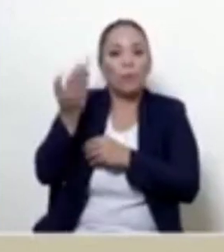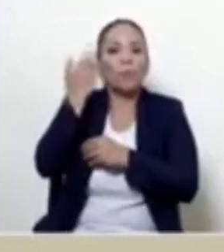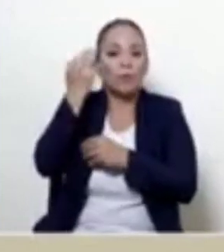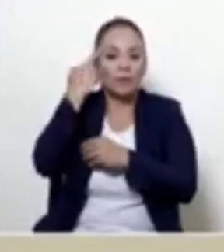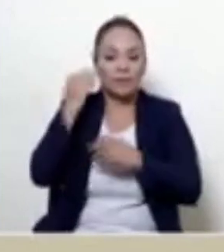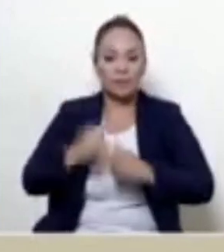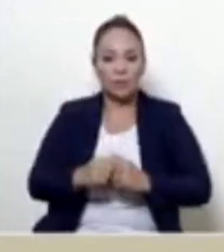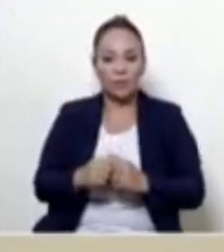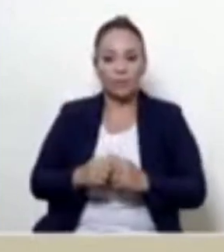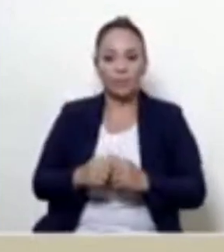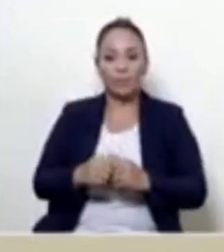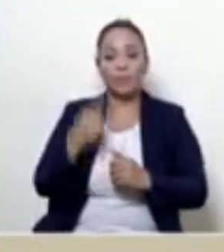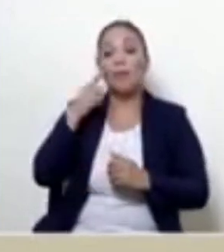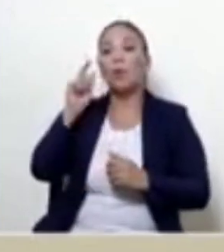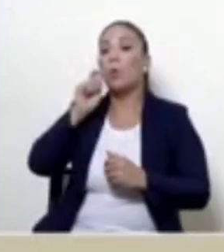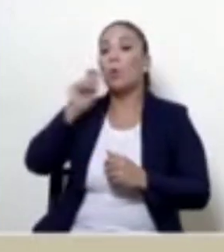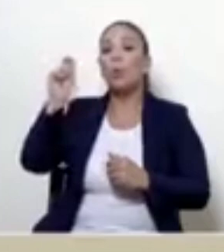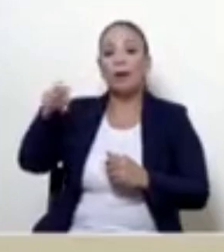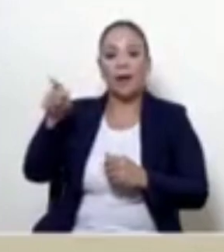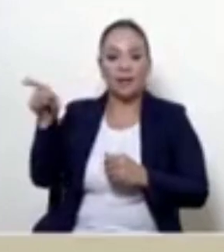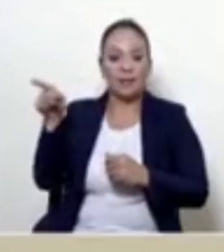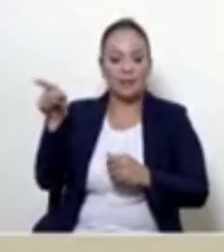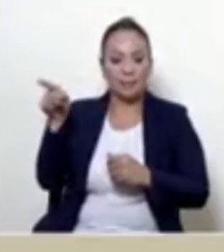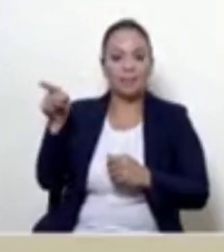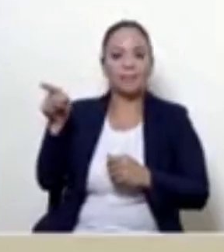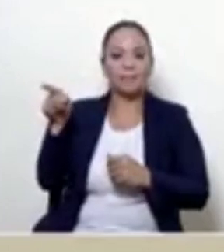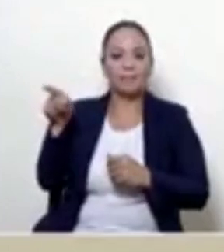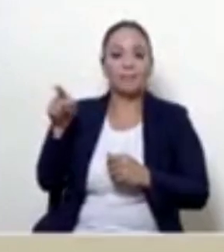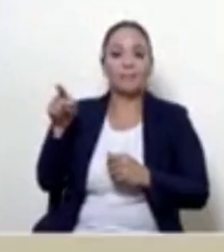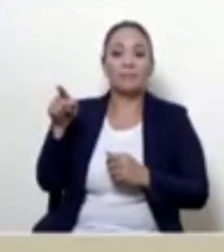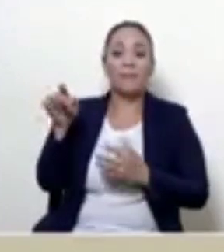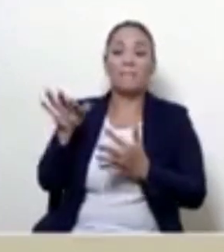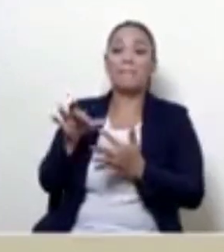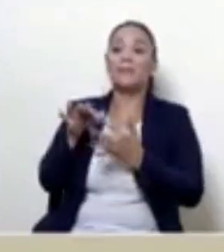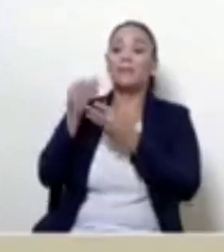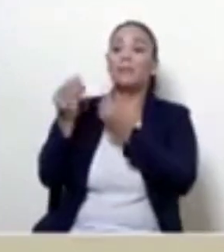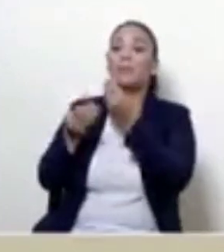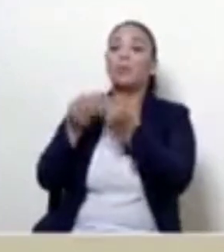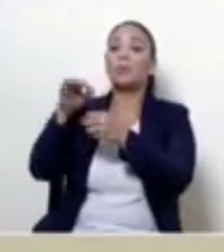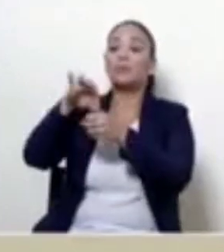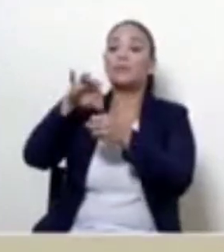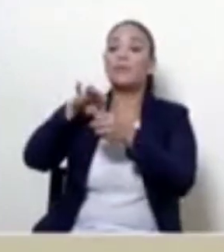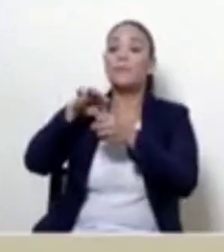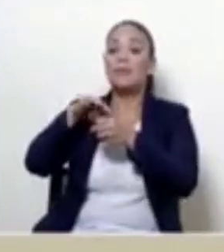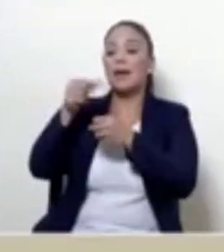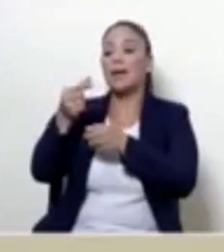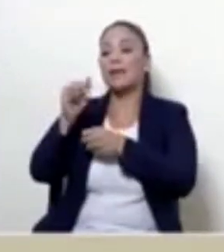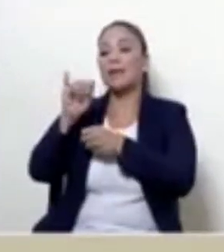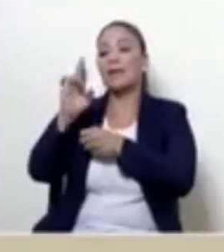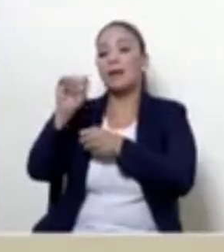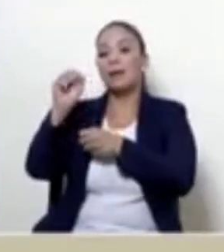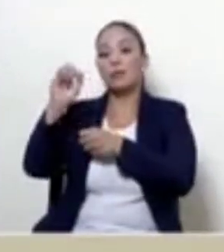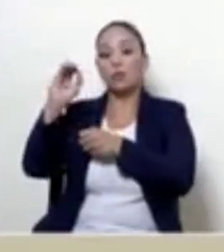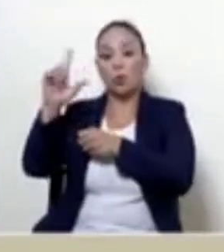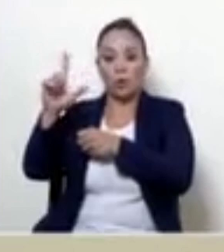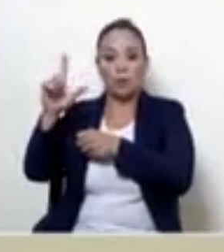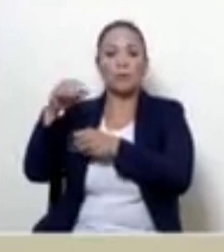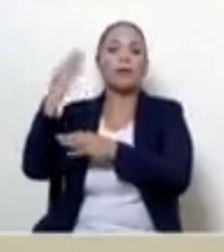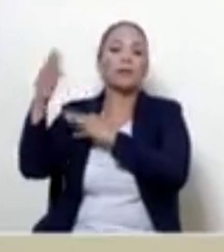Ucrania es el principal productor de semilla de girasol del mundo y